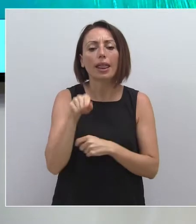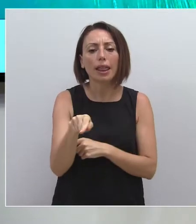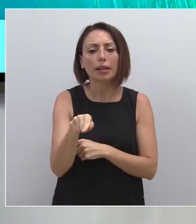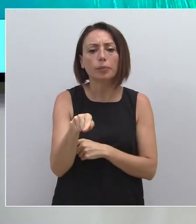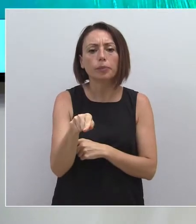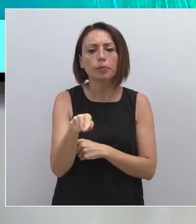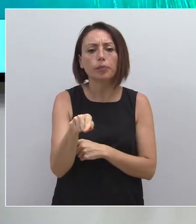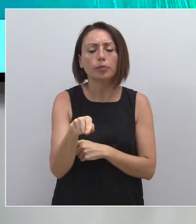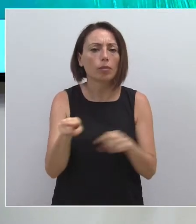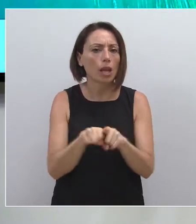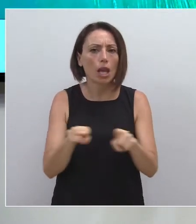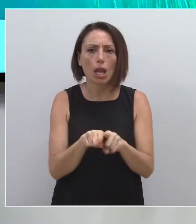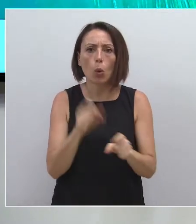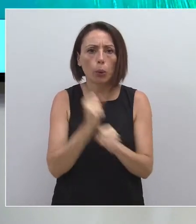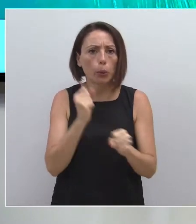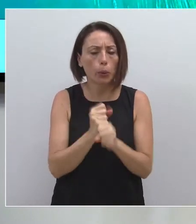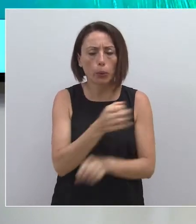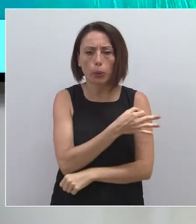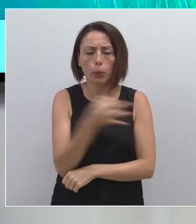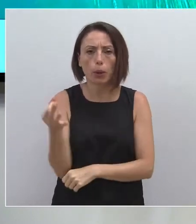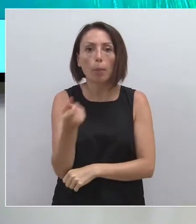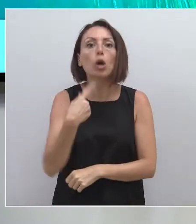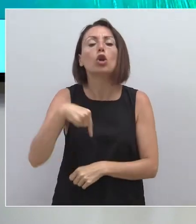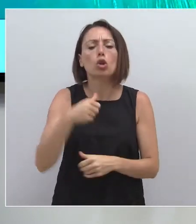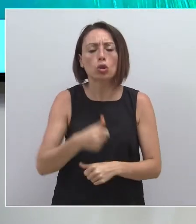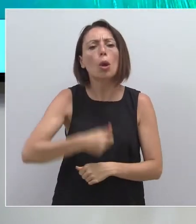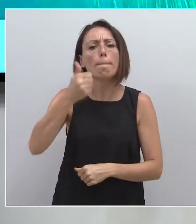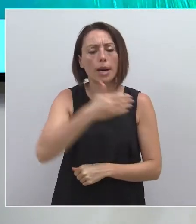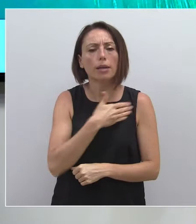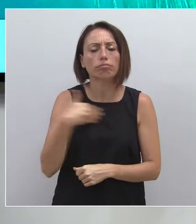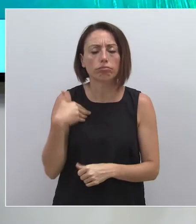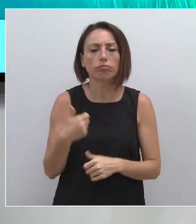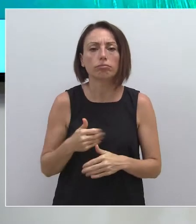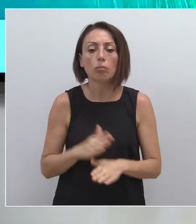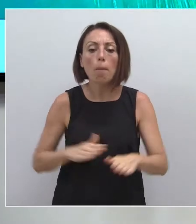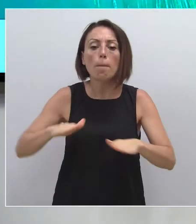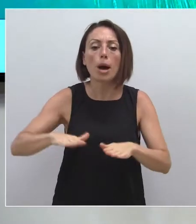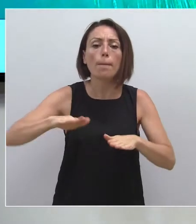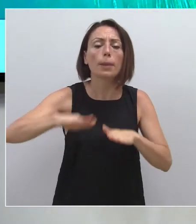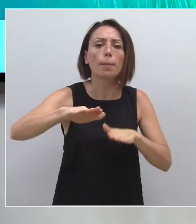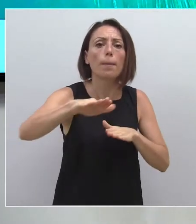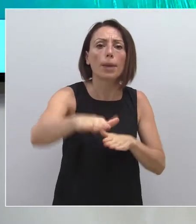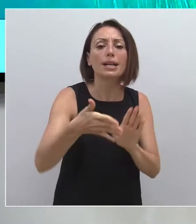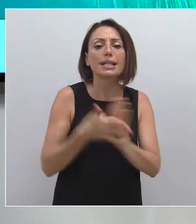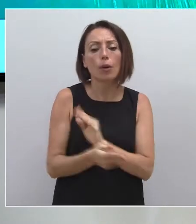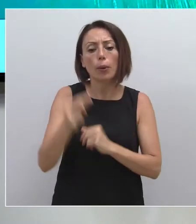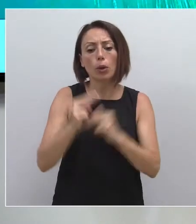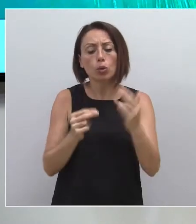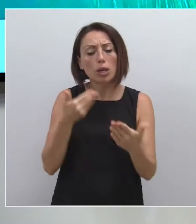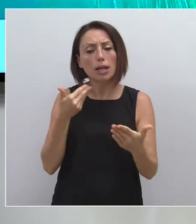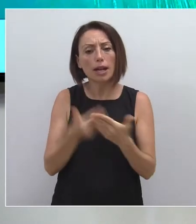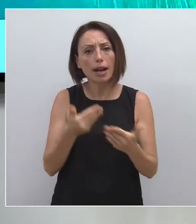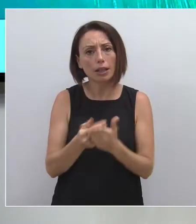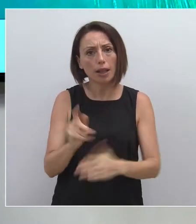roza la excelencia. Pero no nos conformamos con eso. Por eso, cada paso que demos hoy será construir y garantizar